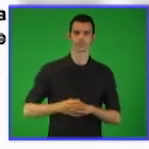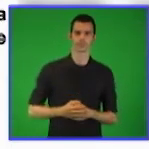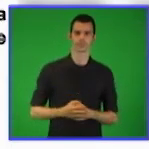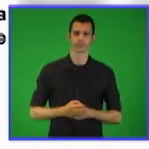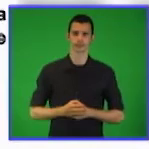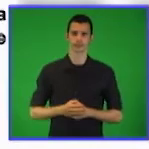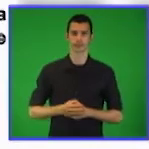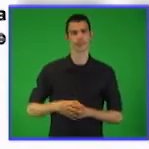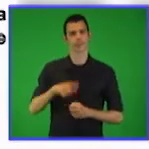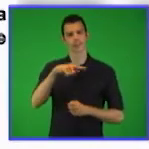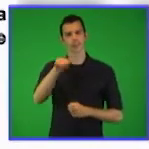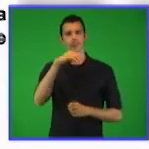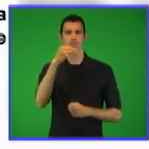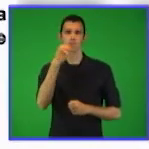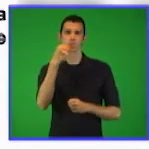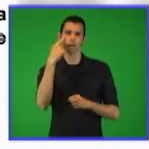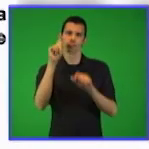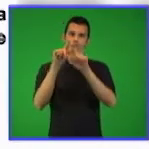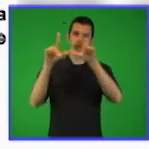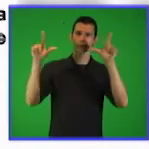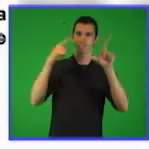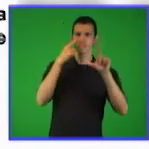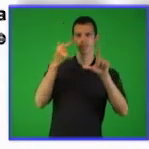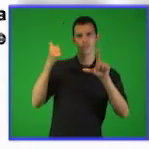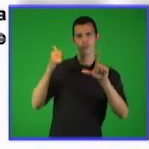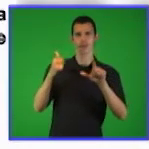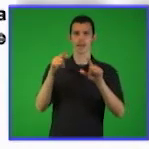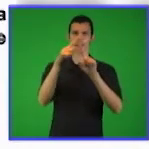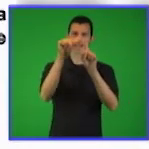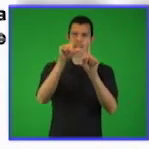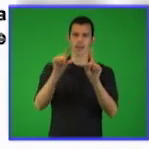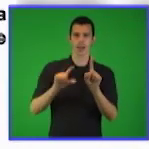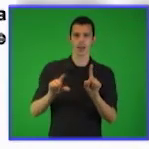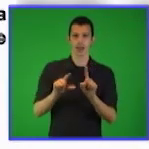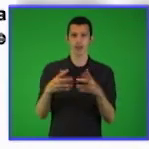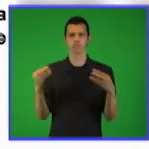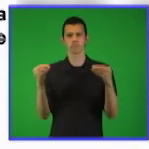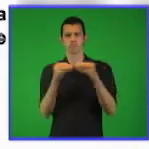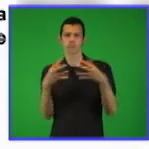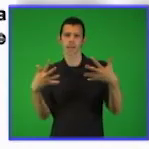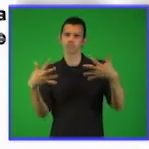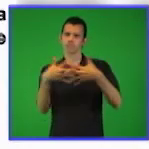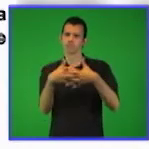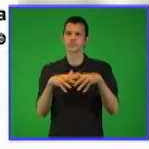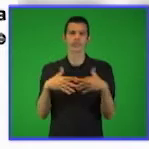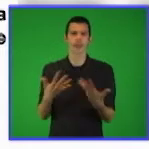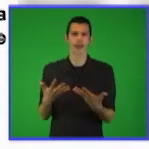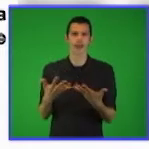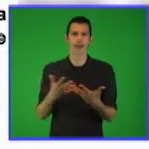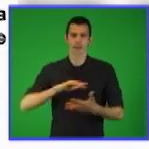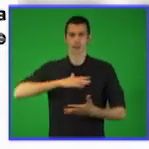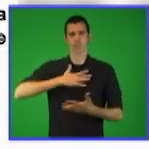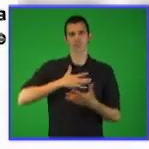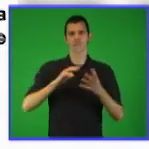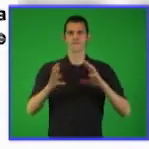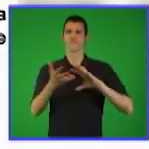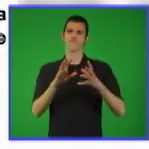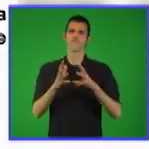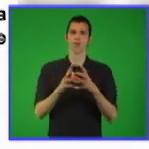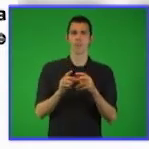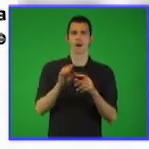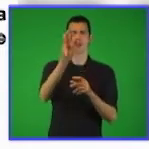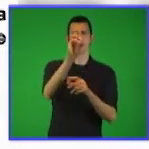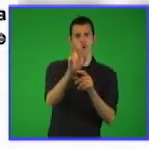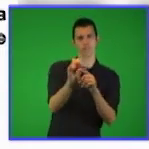Pueden observar que las temáticas que vamos a abordar están relacionadas con las propiedades de las potencias de los radicales